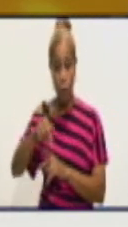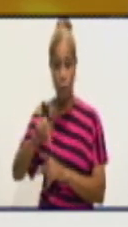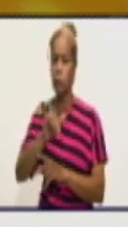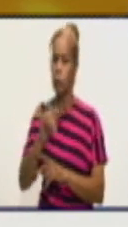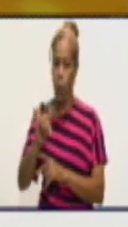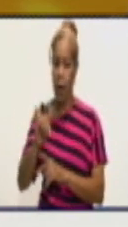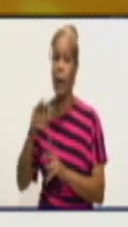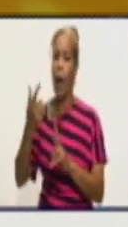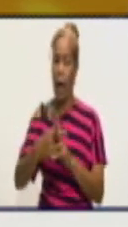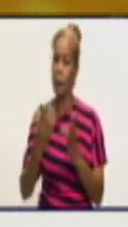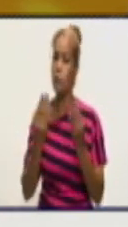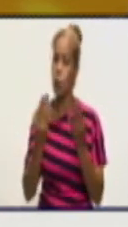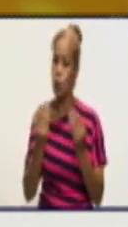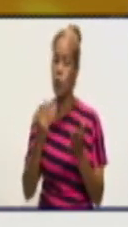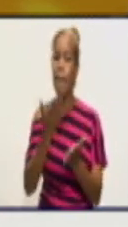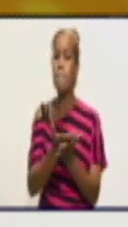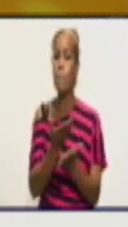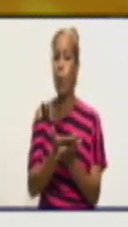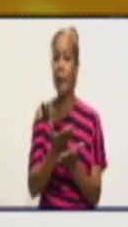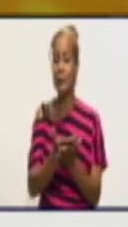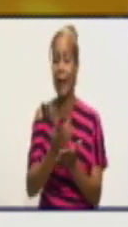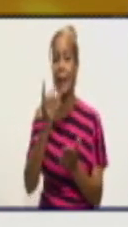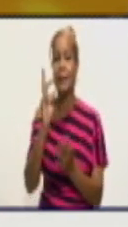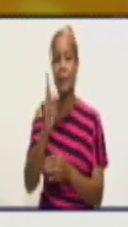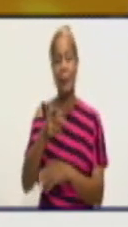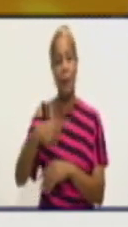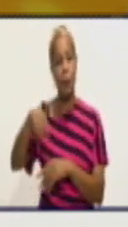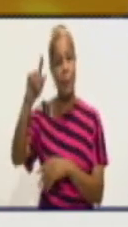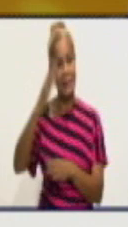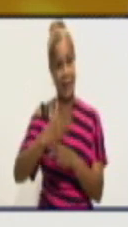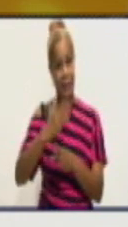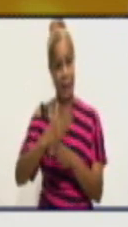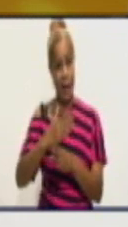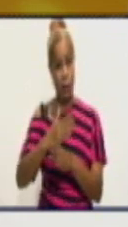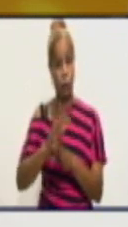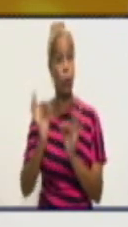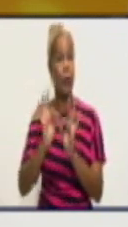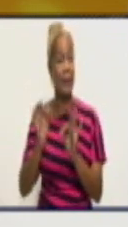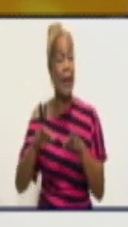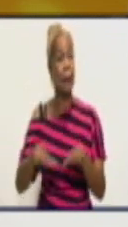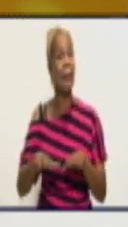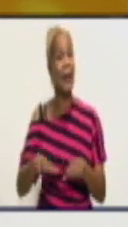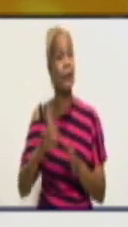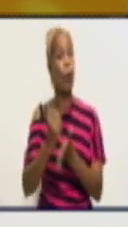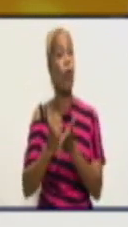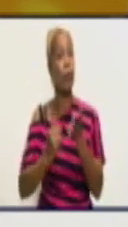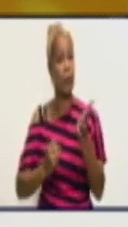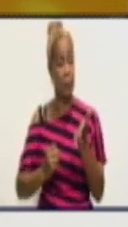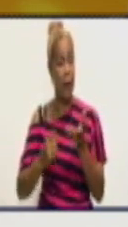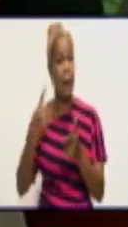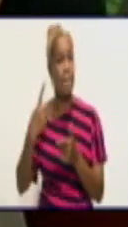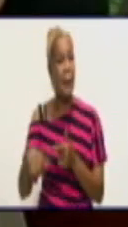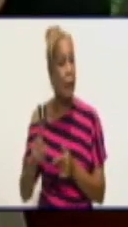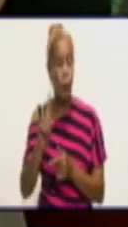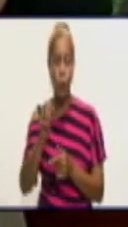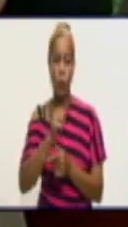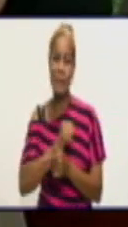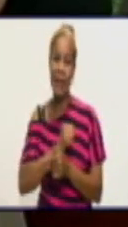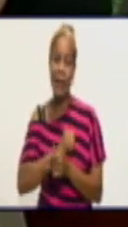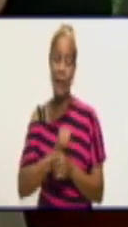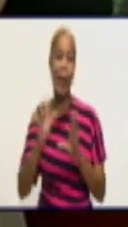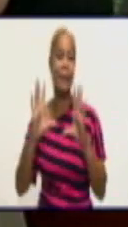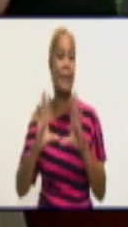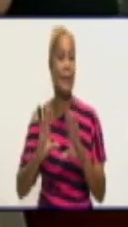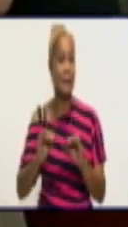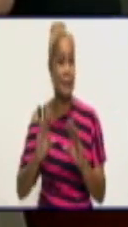se irán confirmando sobre el día y que saldrán en la estadística de mañana. Pero no quiere